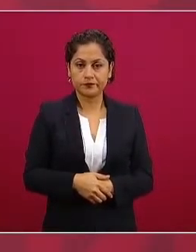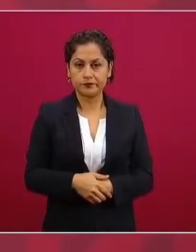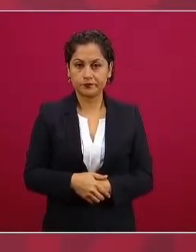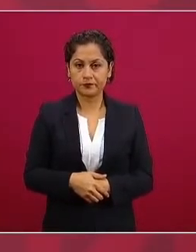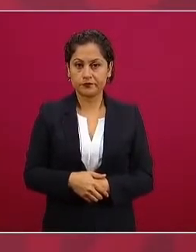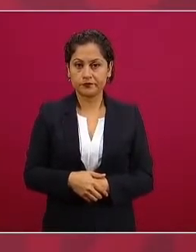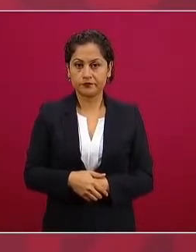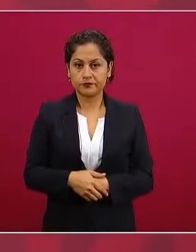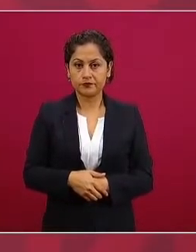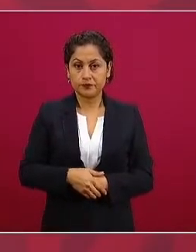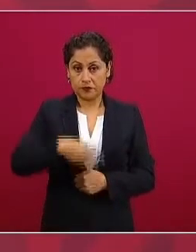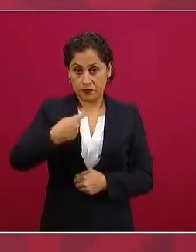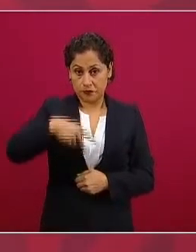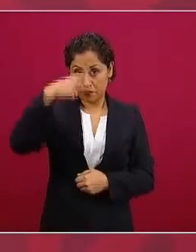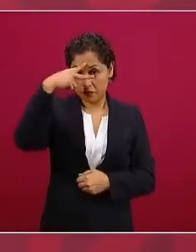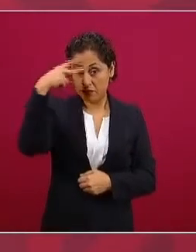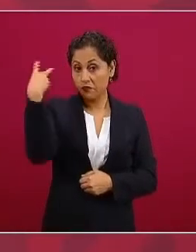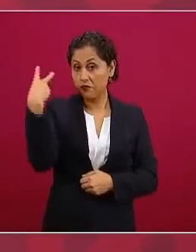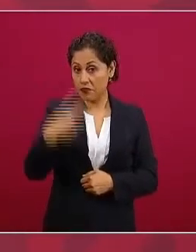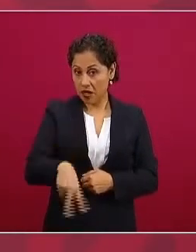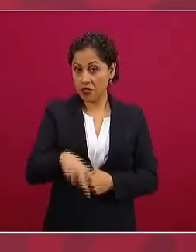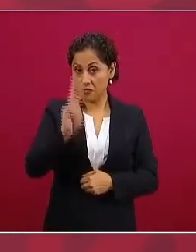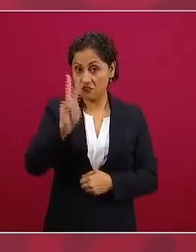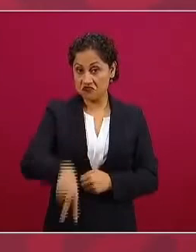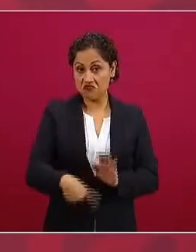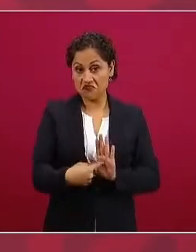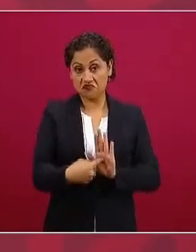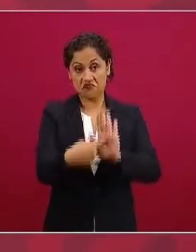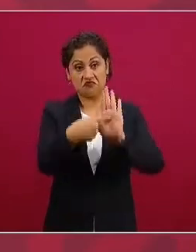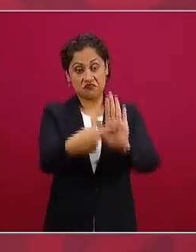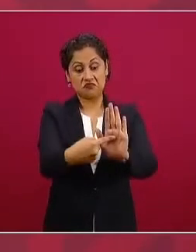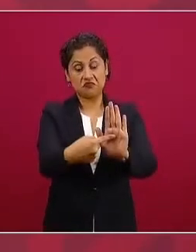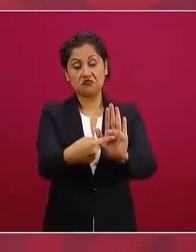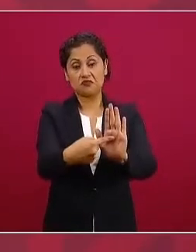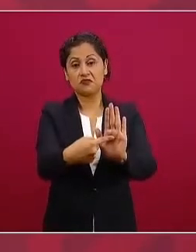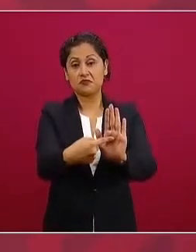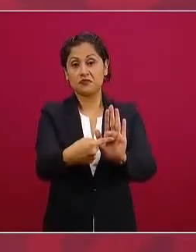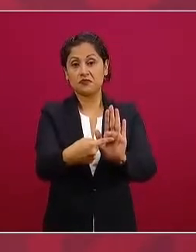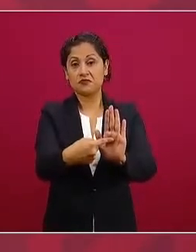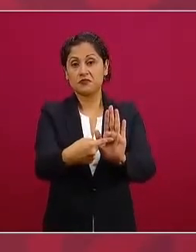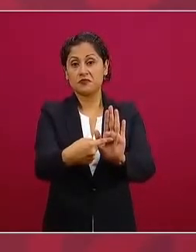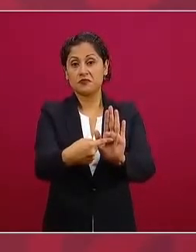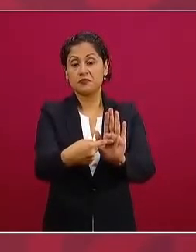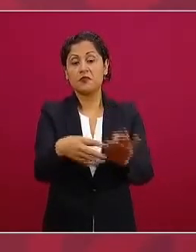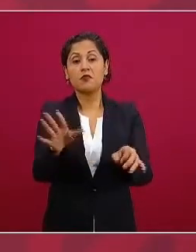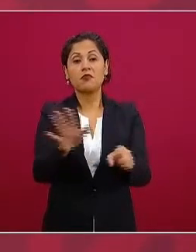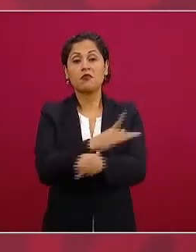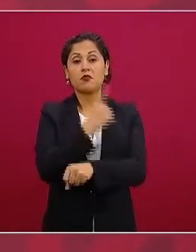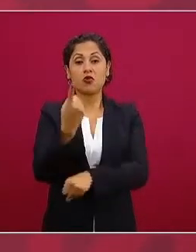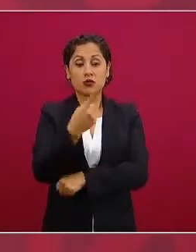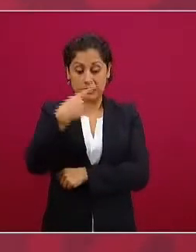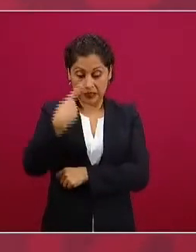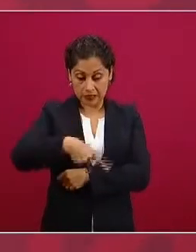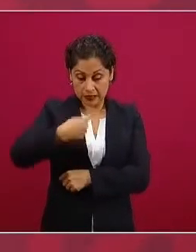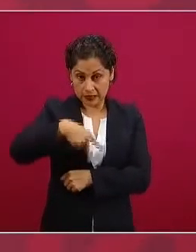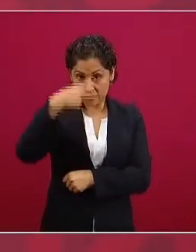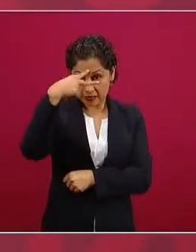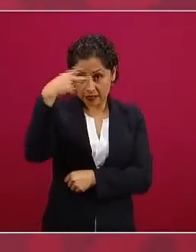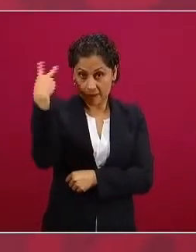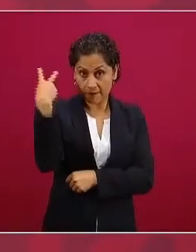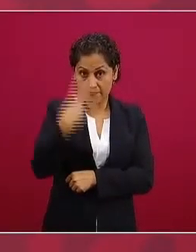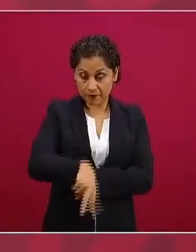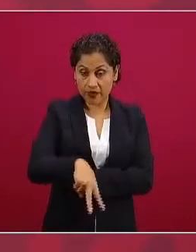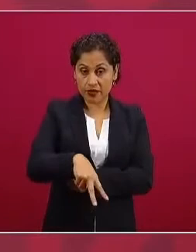México es un ejemplo en acatar las decisiones de los